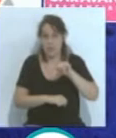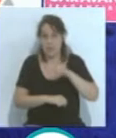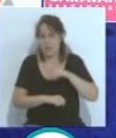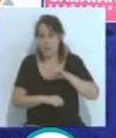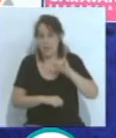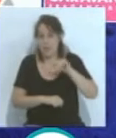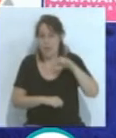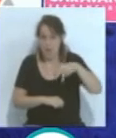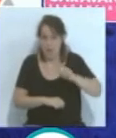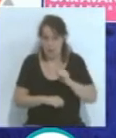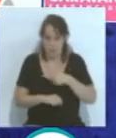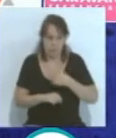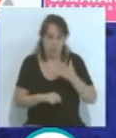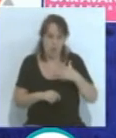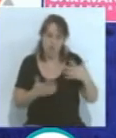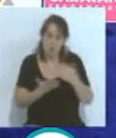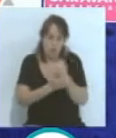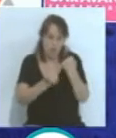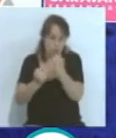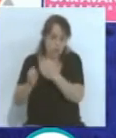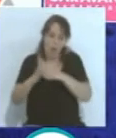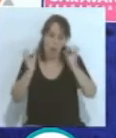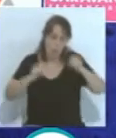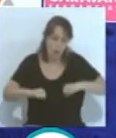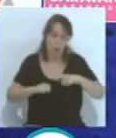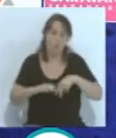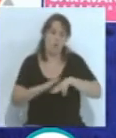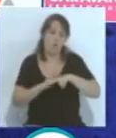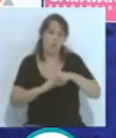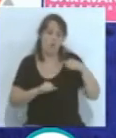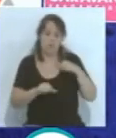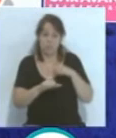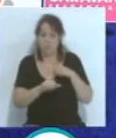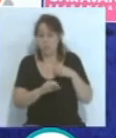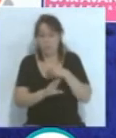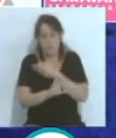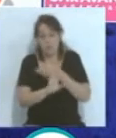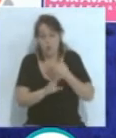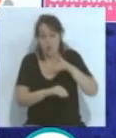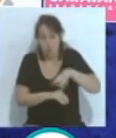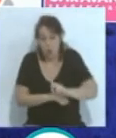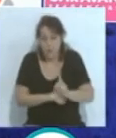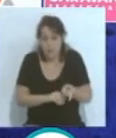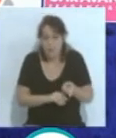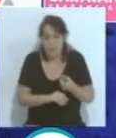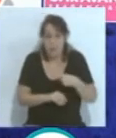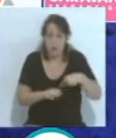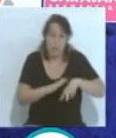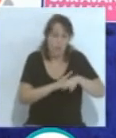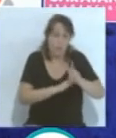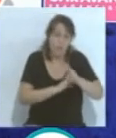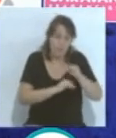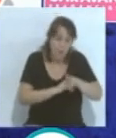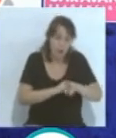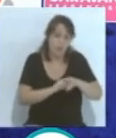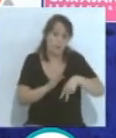maravilloso, arrancamos. No es el fútbol de siempre, es el fútbol del VAR, es el fútbol de las interrupciones,